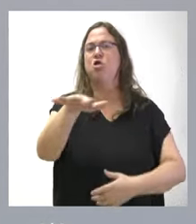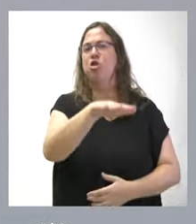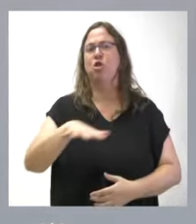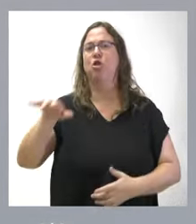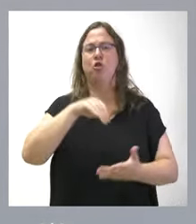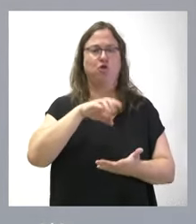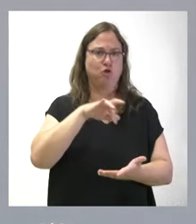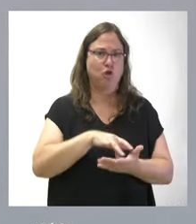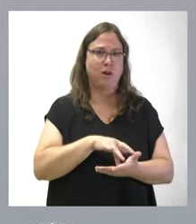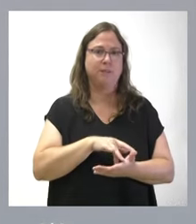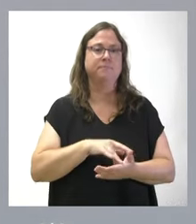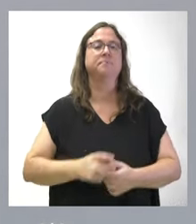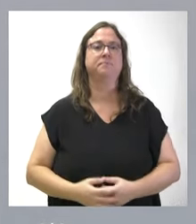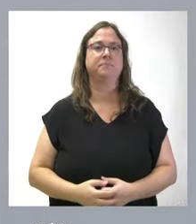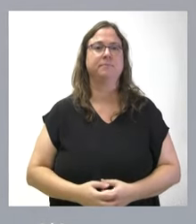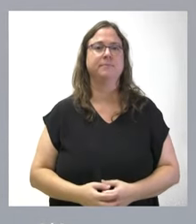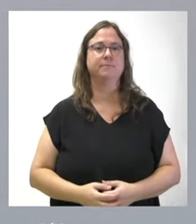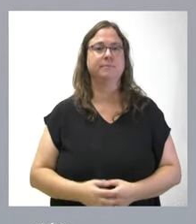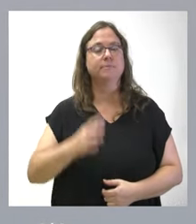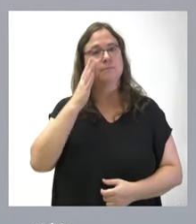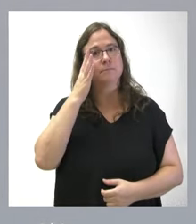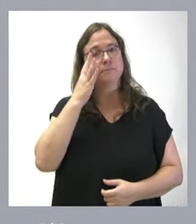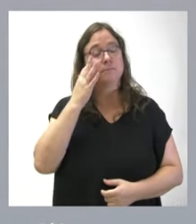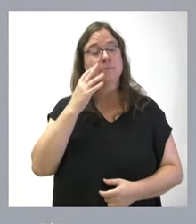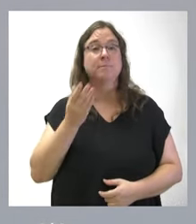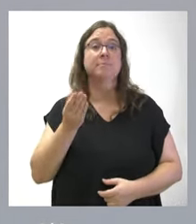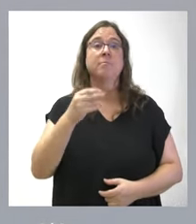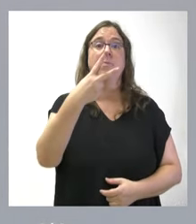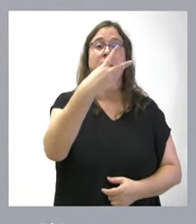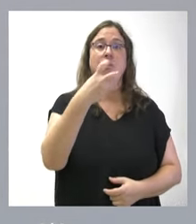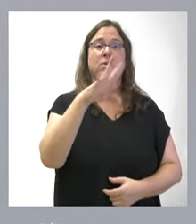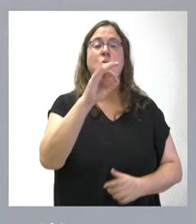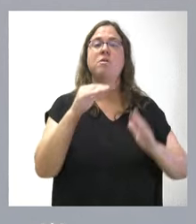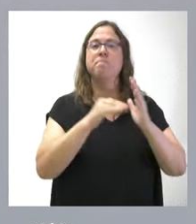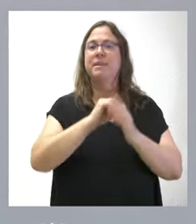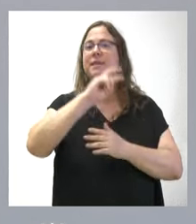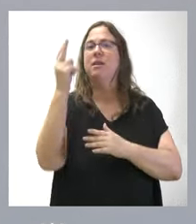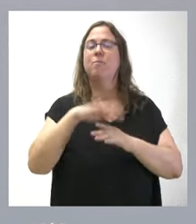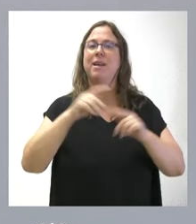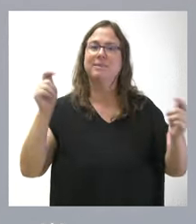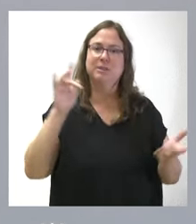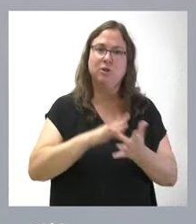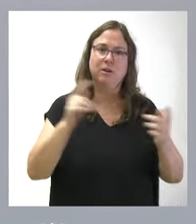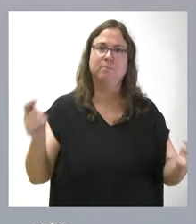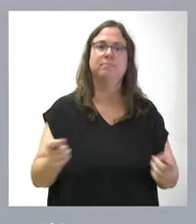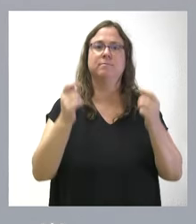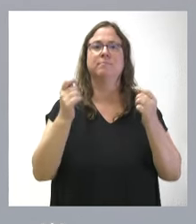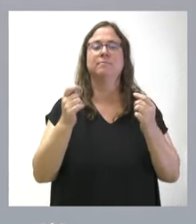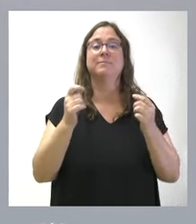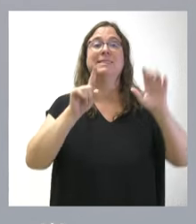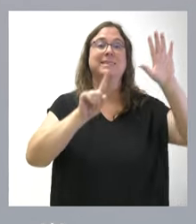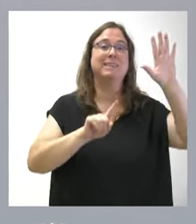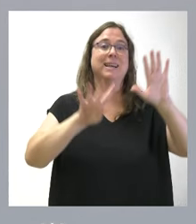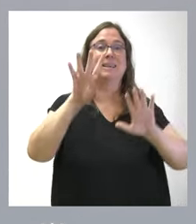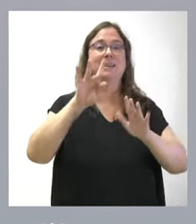celebración de estas actividades. Una aportación de 250.000 euros para la celebración de la 69ª